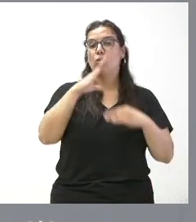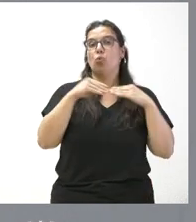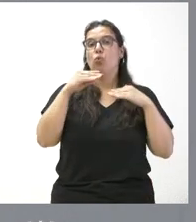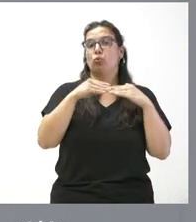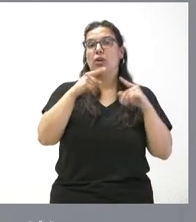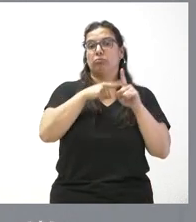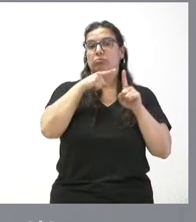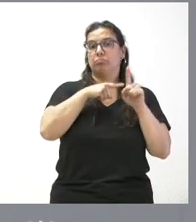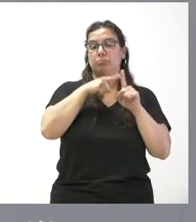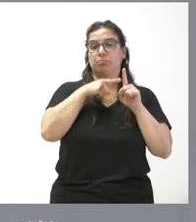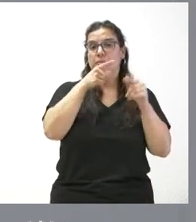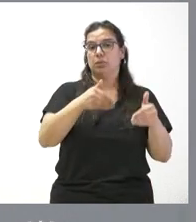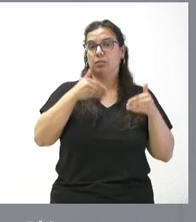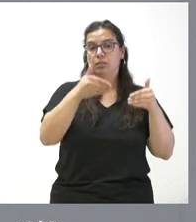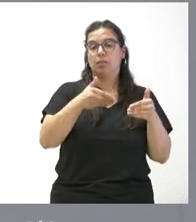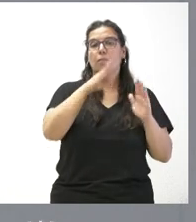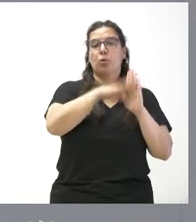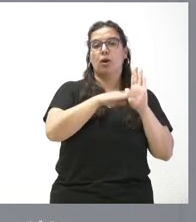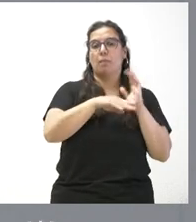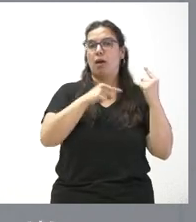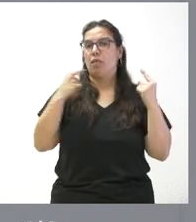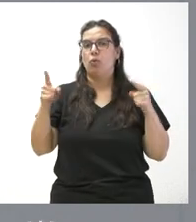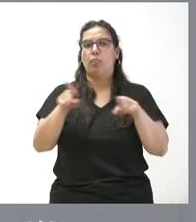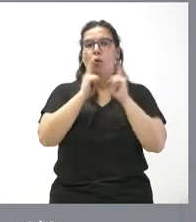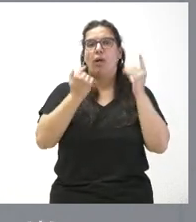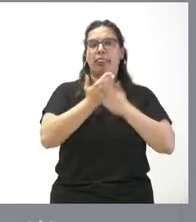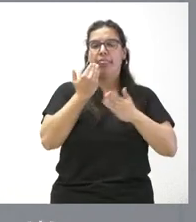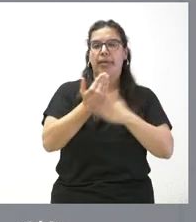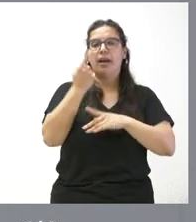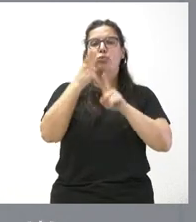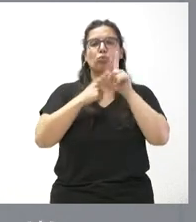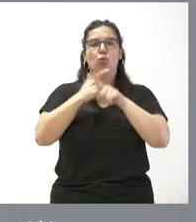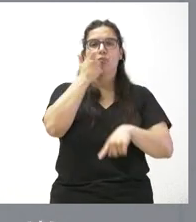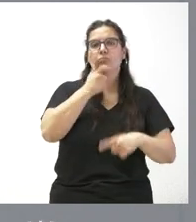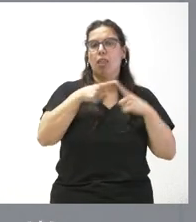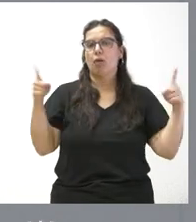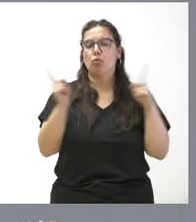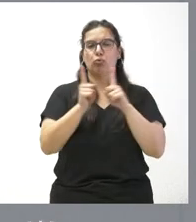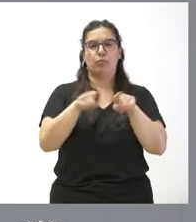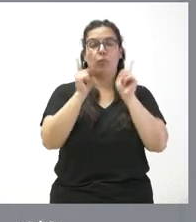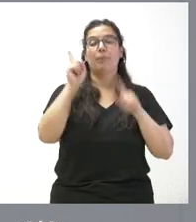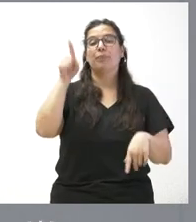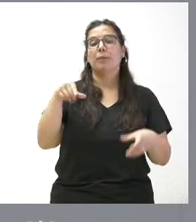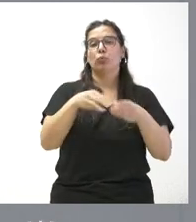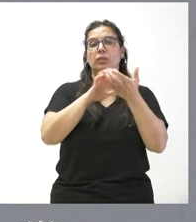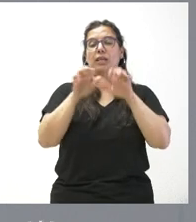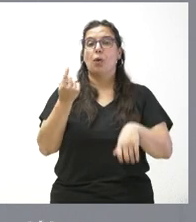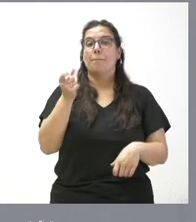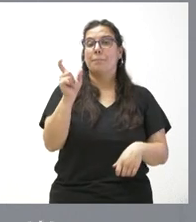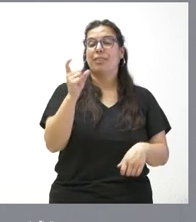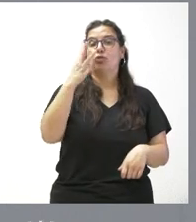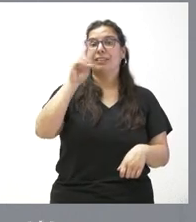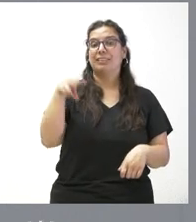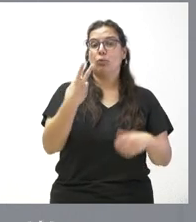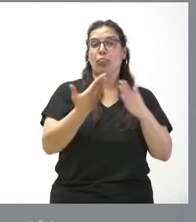uno de los programas, independientemente de los días y del tiempo de utilización. La Junta también mantiene el precio de 3 euros por día